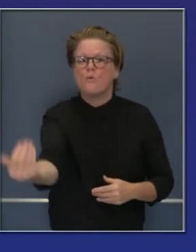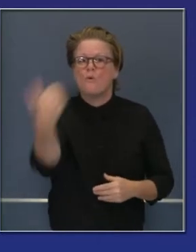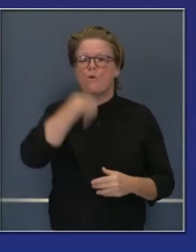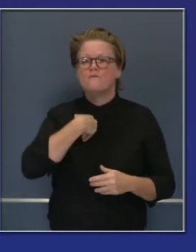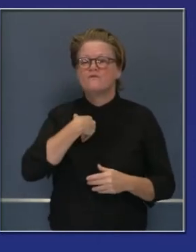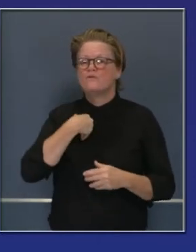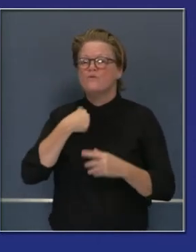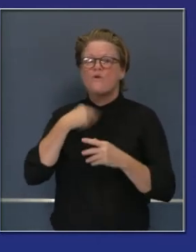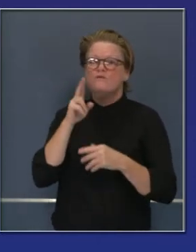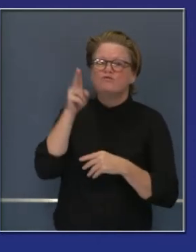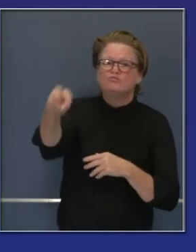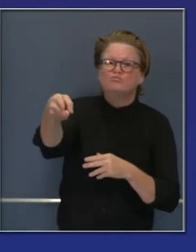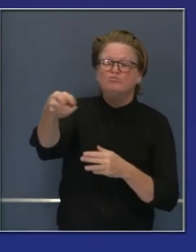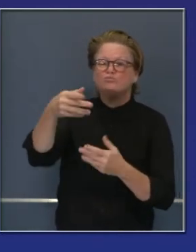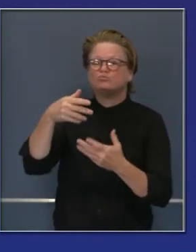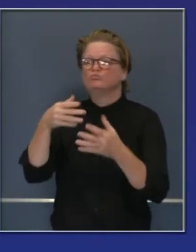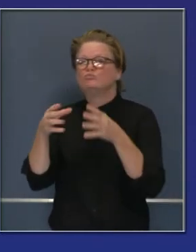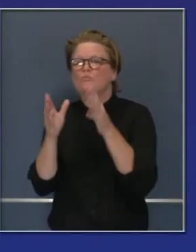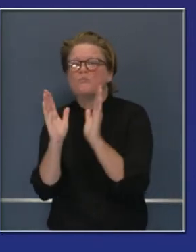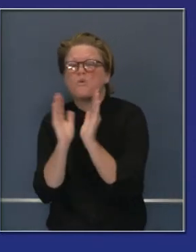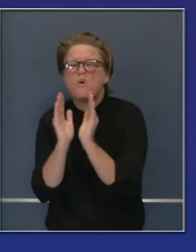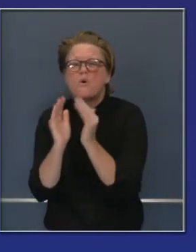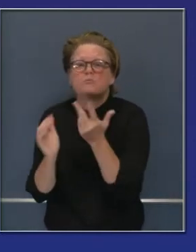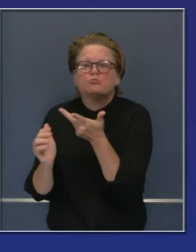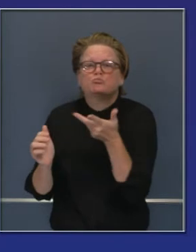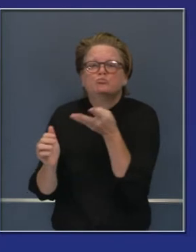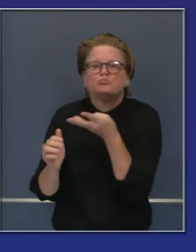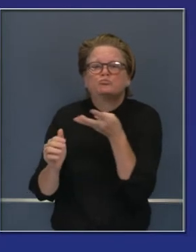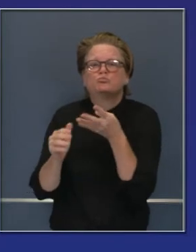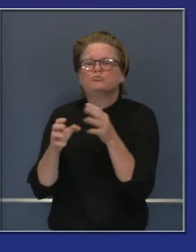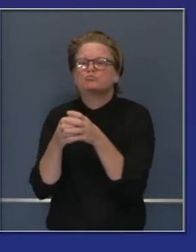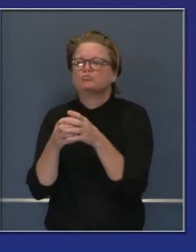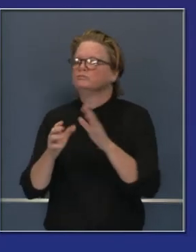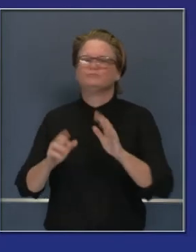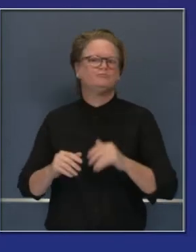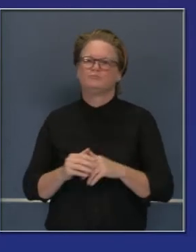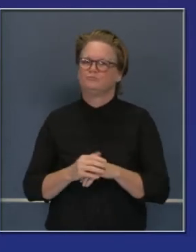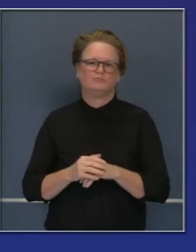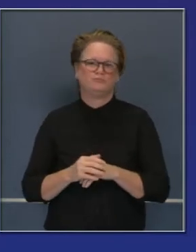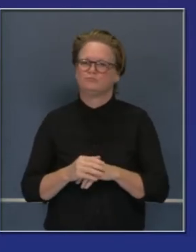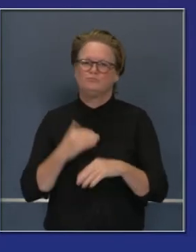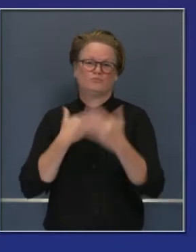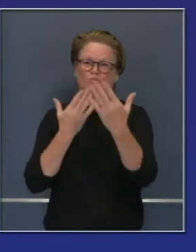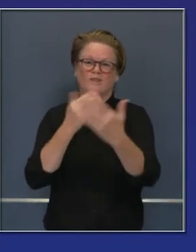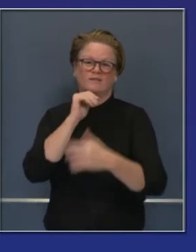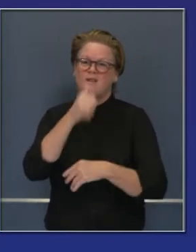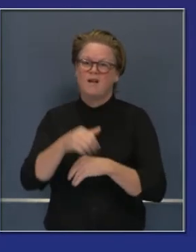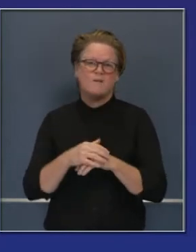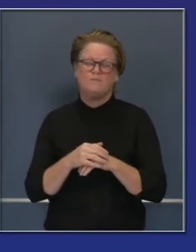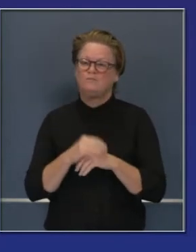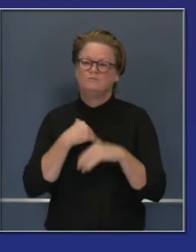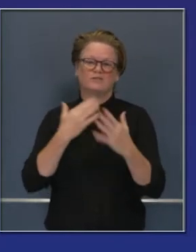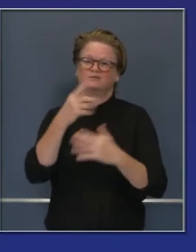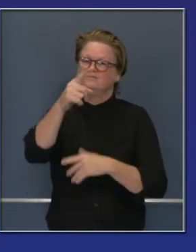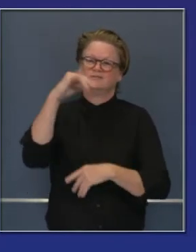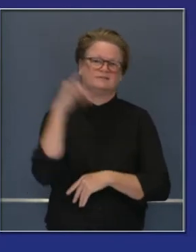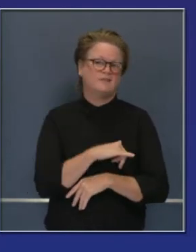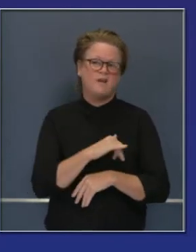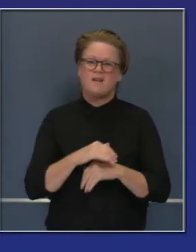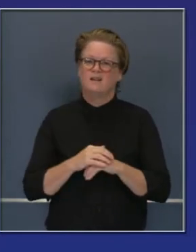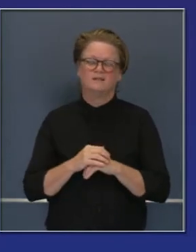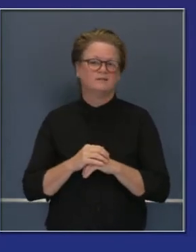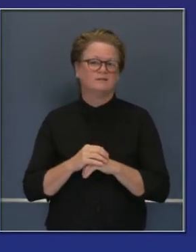familias de otras casas. Sabemos que en esos condados de rojo y morado la transmisión está bastante alta